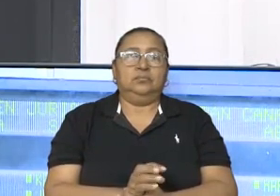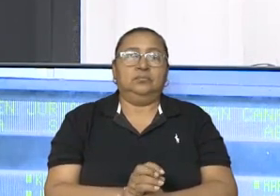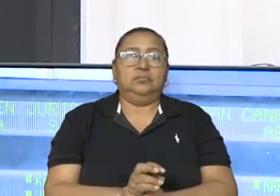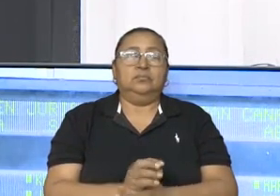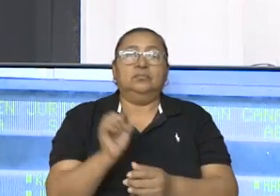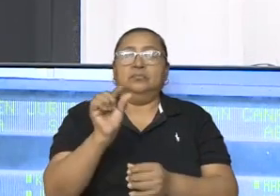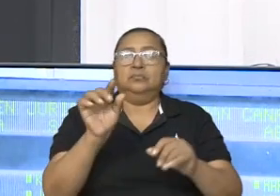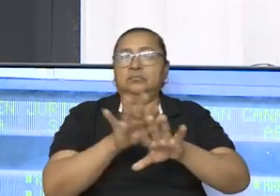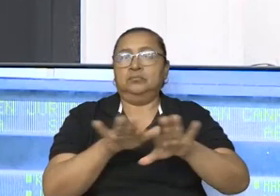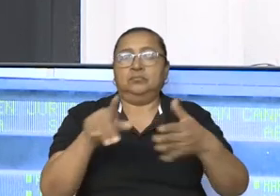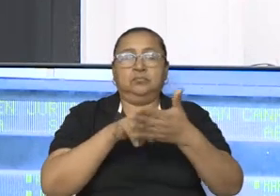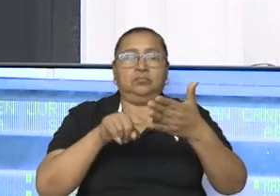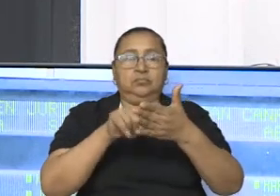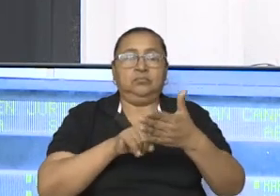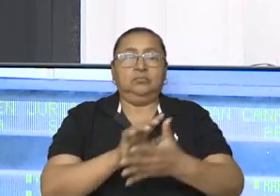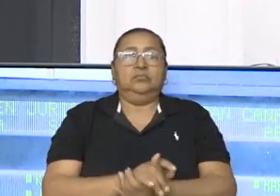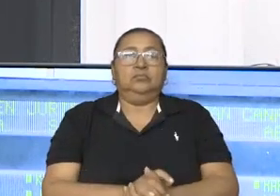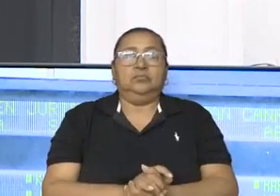Se va a cerrar la votación.